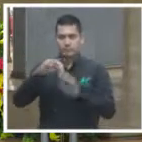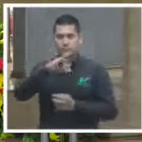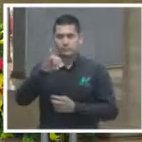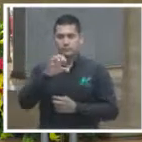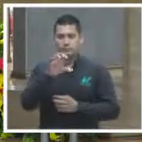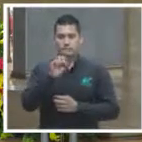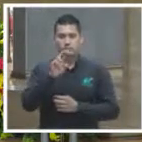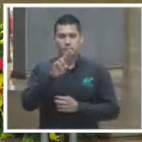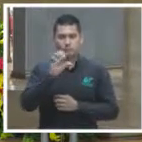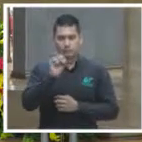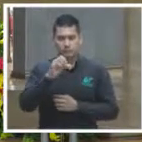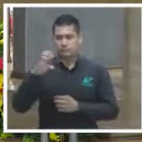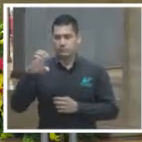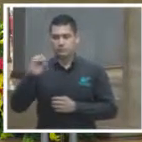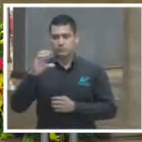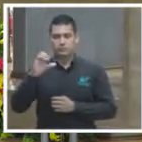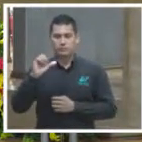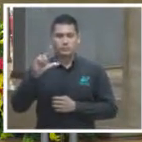Cantú Escalante.